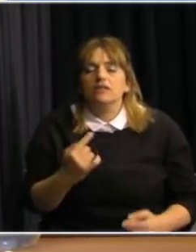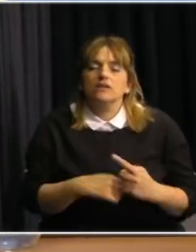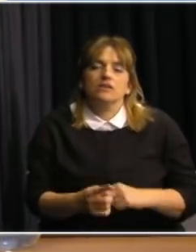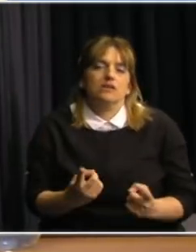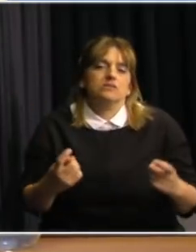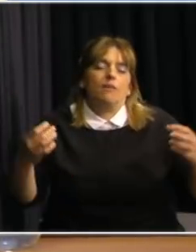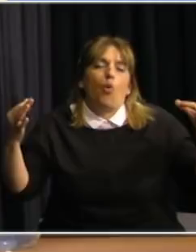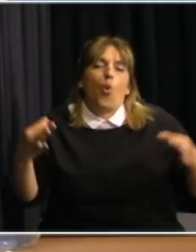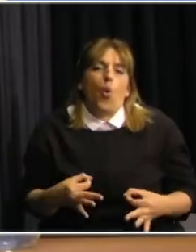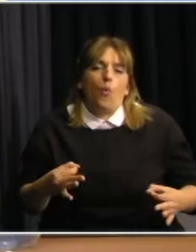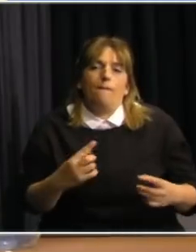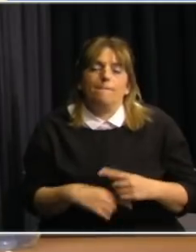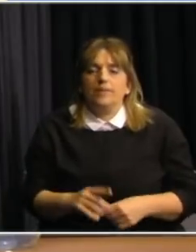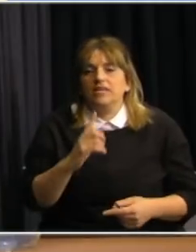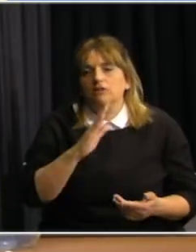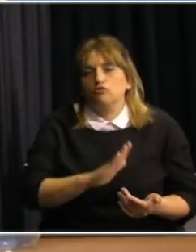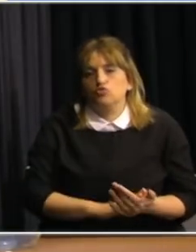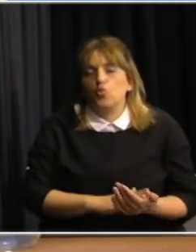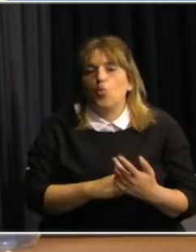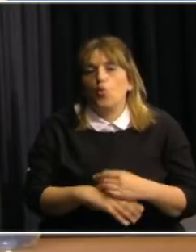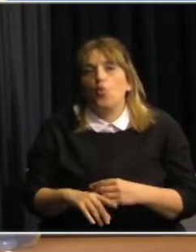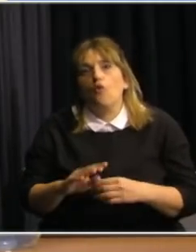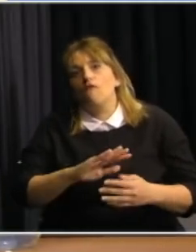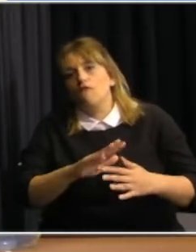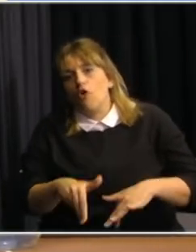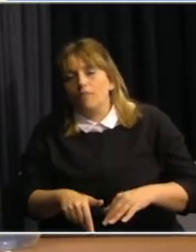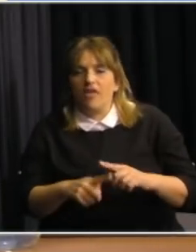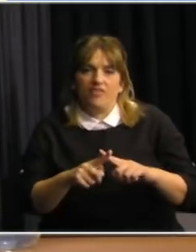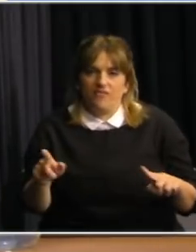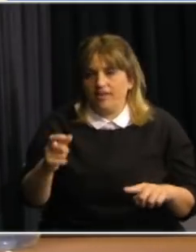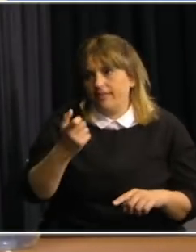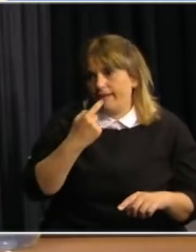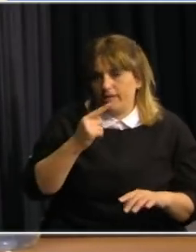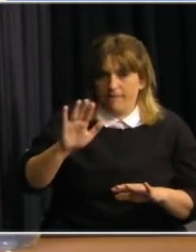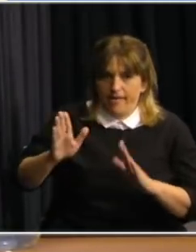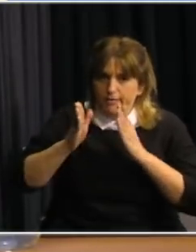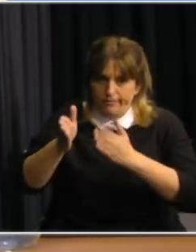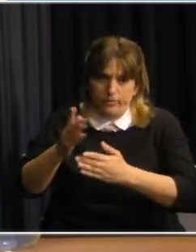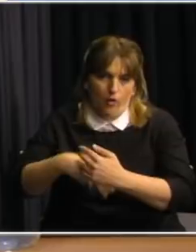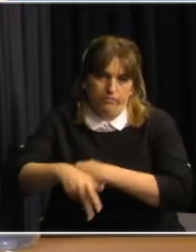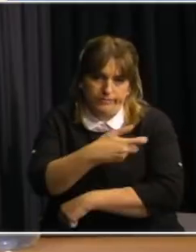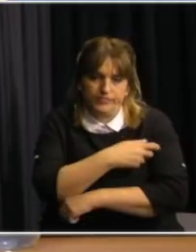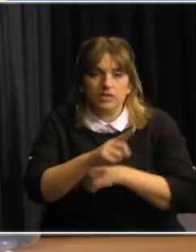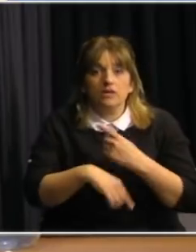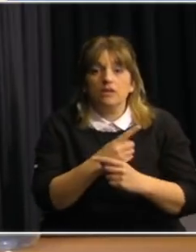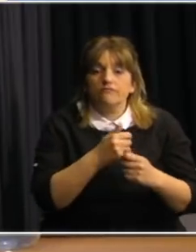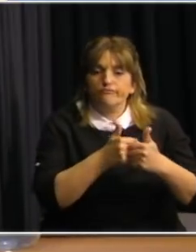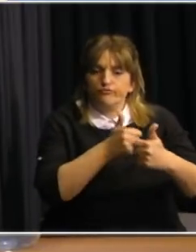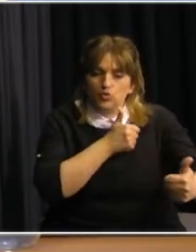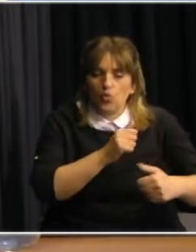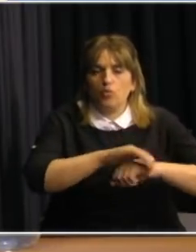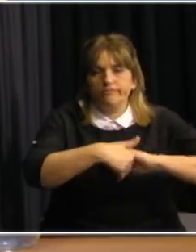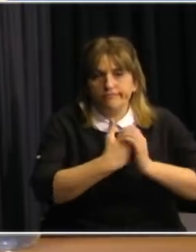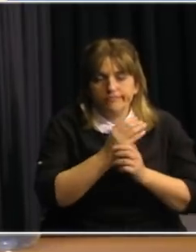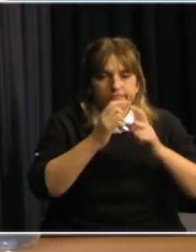cumplir con las llamadas medidas no farmacológicas. Distancia física, máscara facial, higiene de manos,